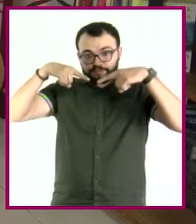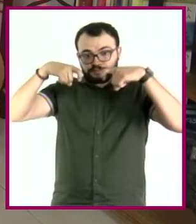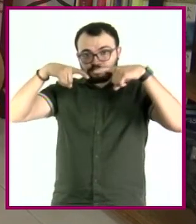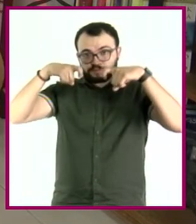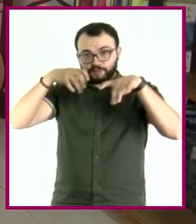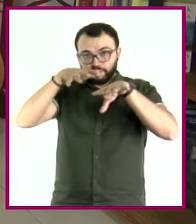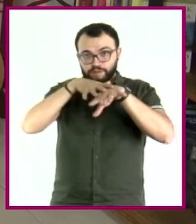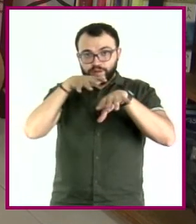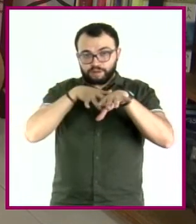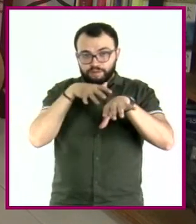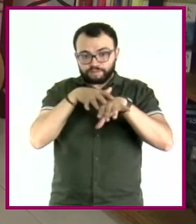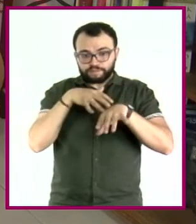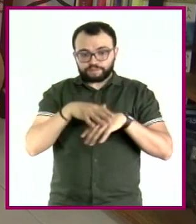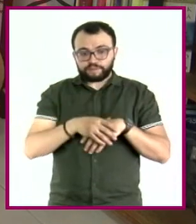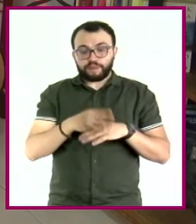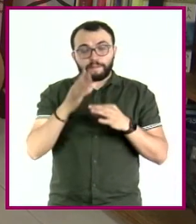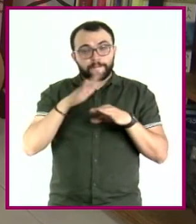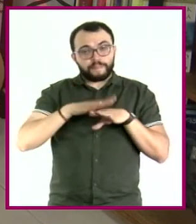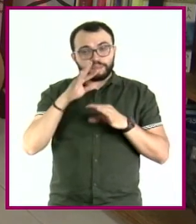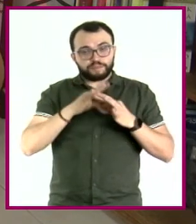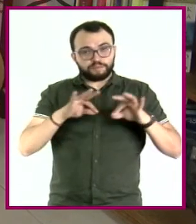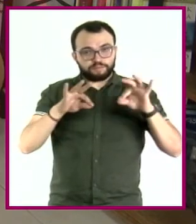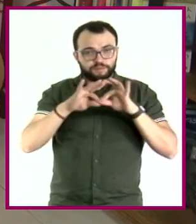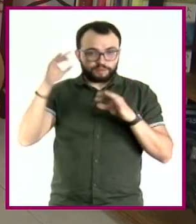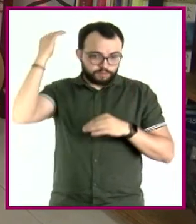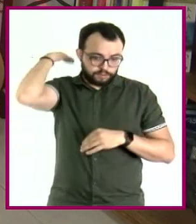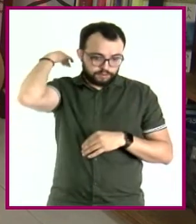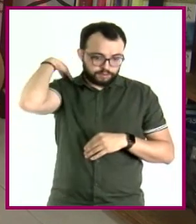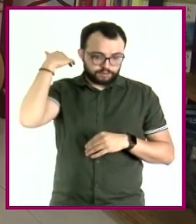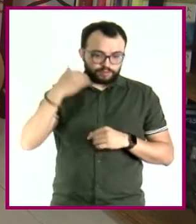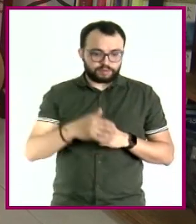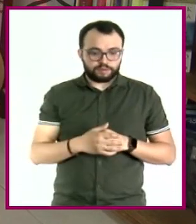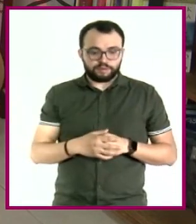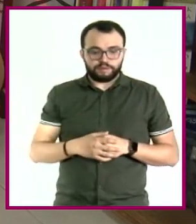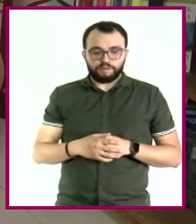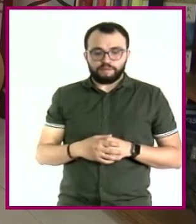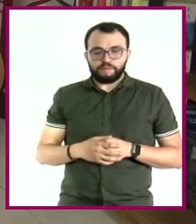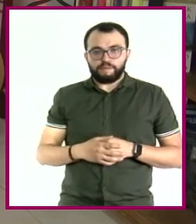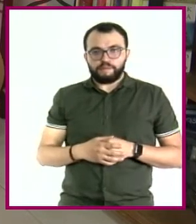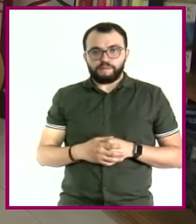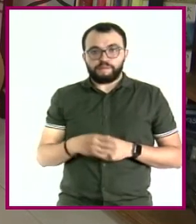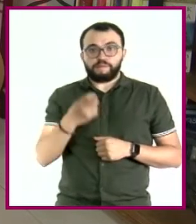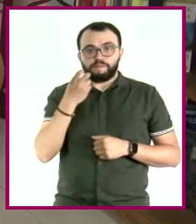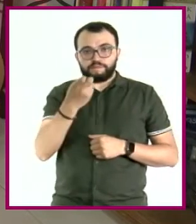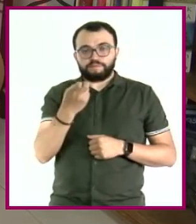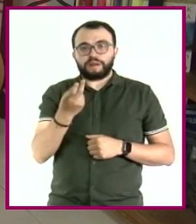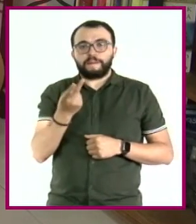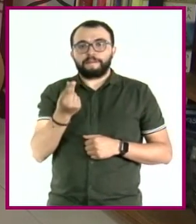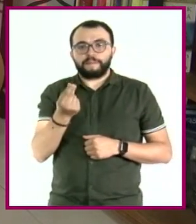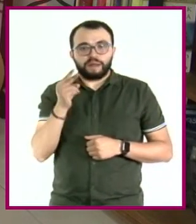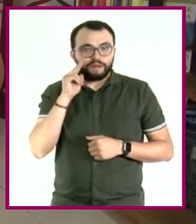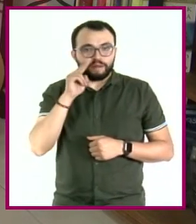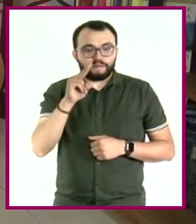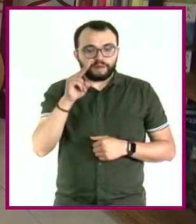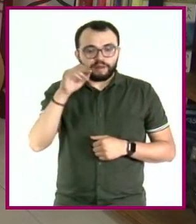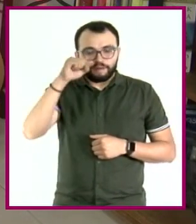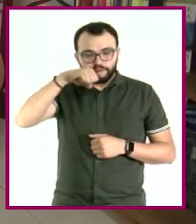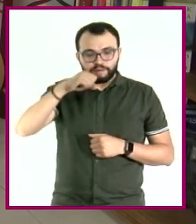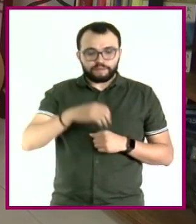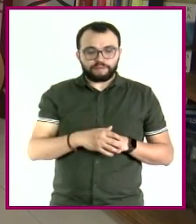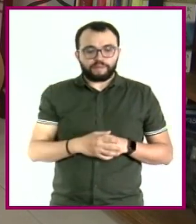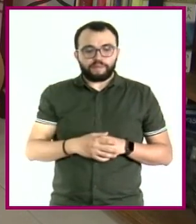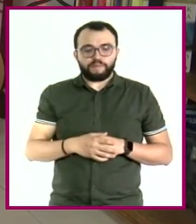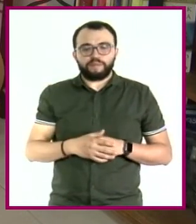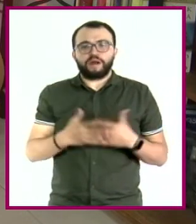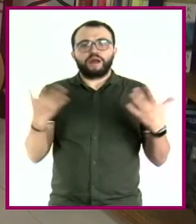espalda. Talones al piso. Este es un perro mirando hacia abajo. Puedes hacer varias